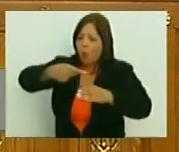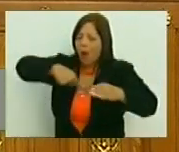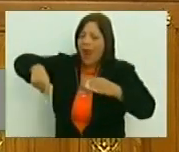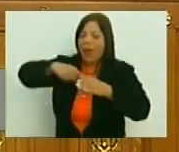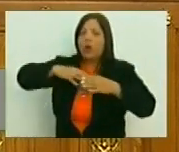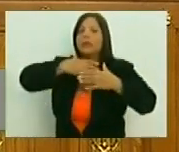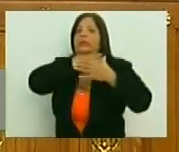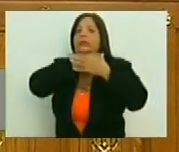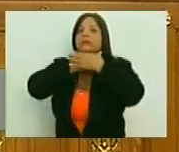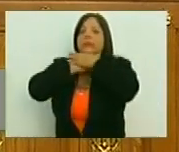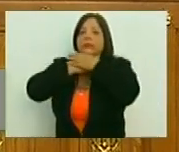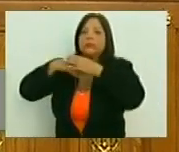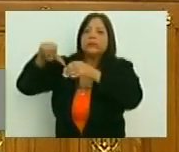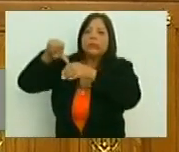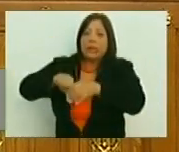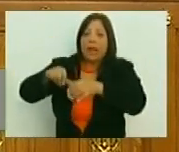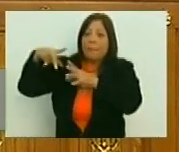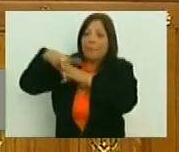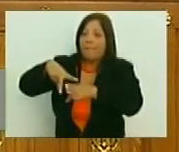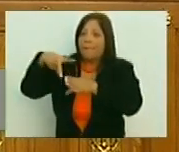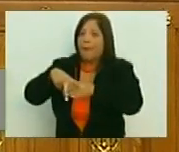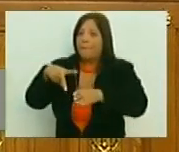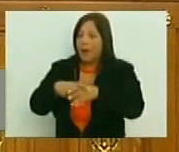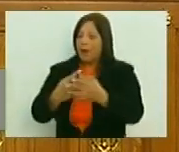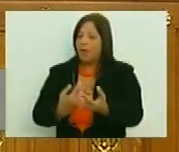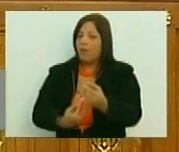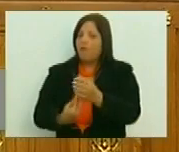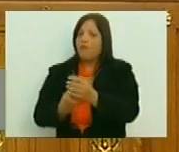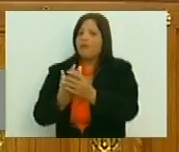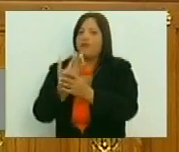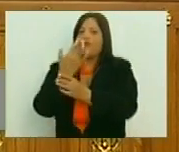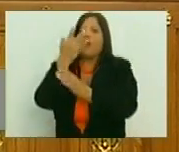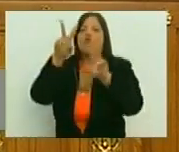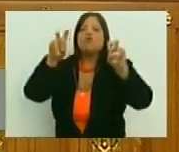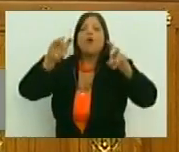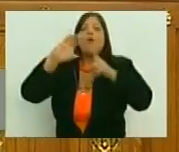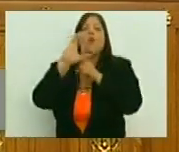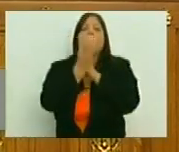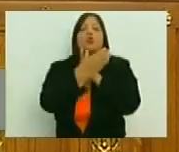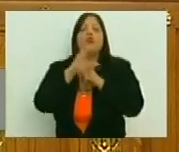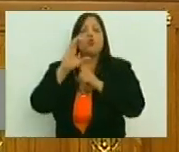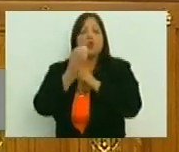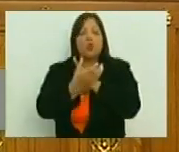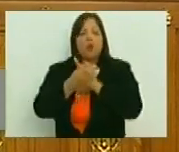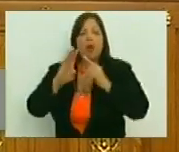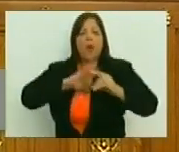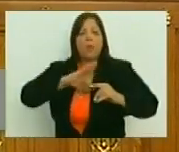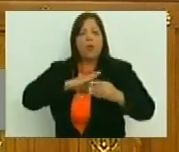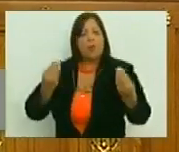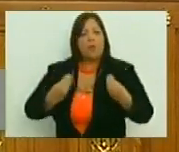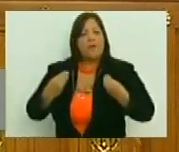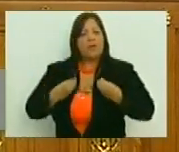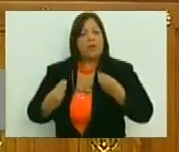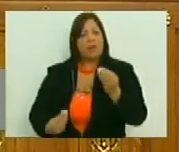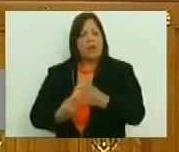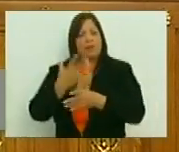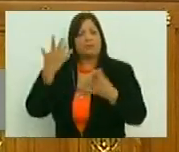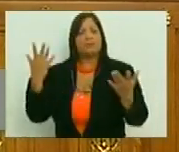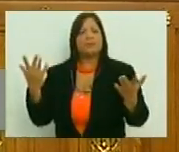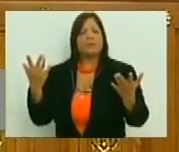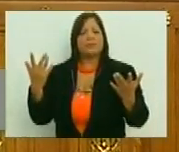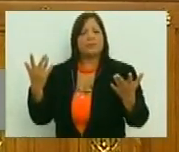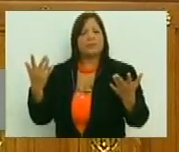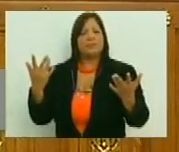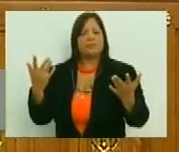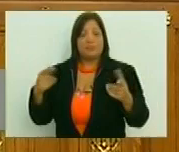asfixiante capitalista, para que florezca, la nueva cultura, a partir de la propia vida, para que sea,